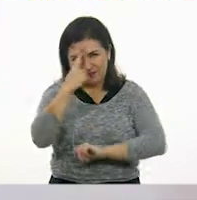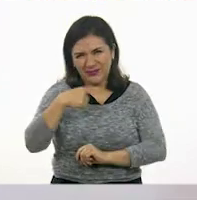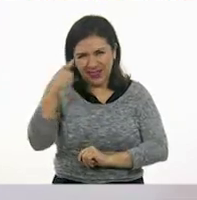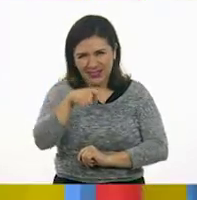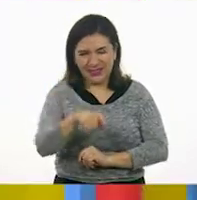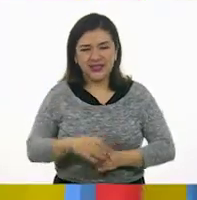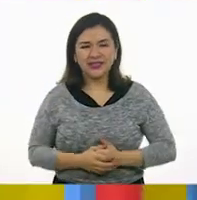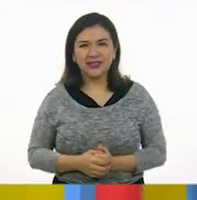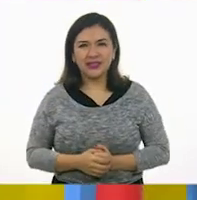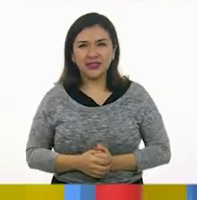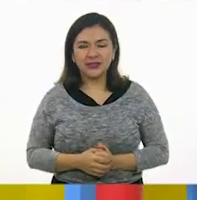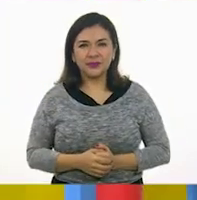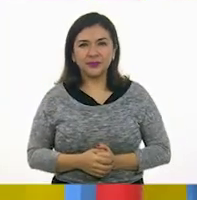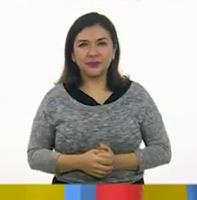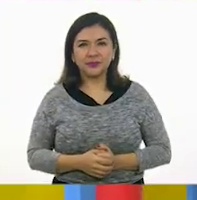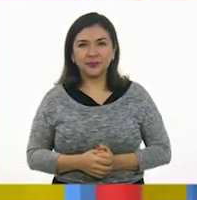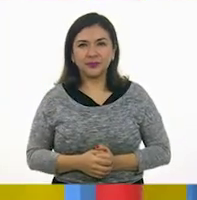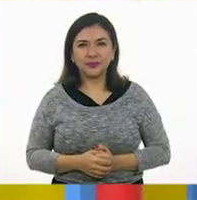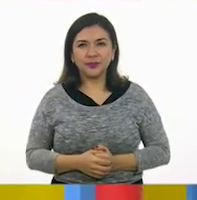acuerdo. A ver.